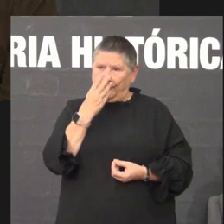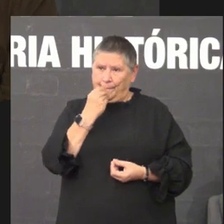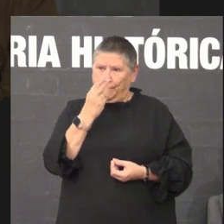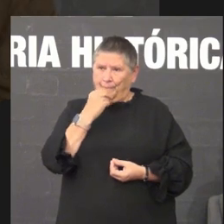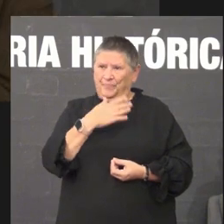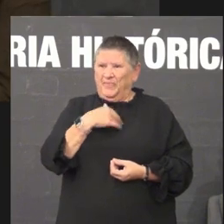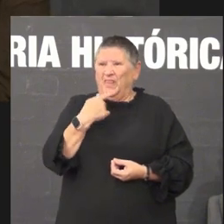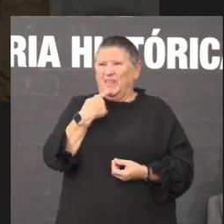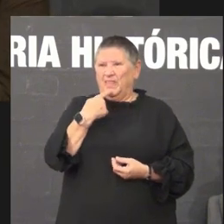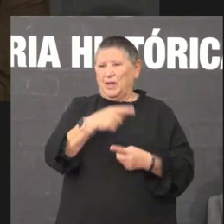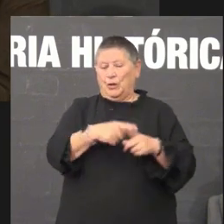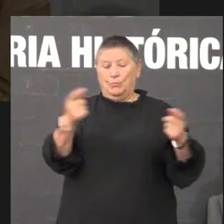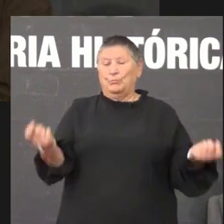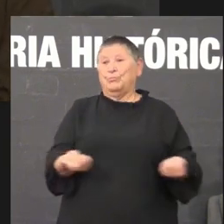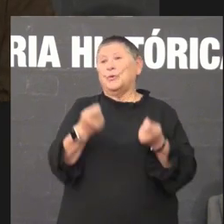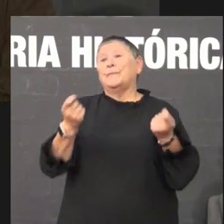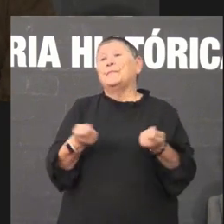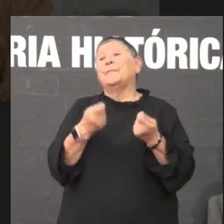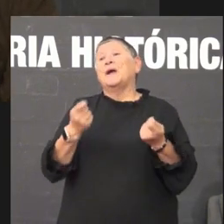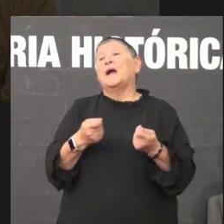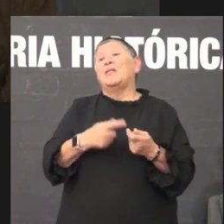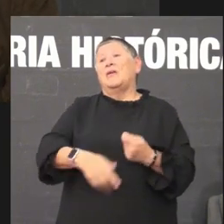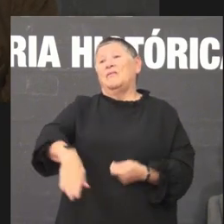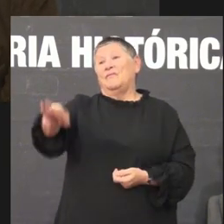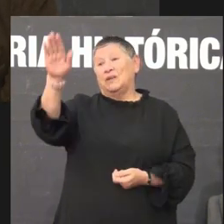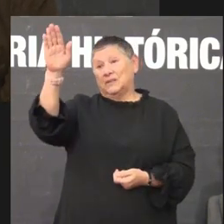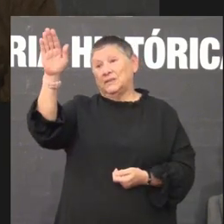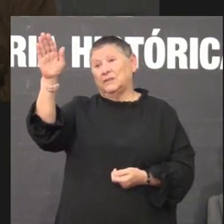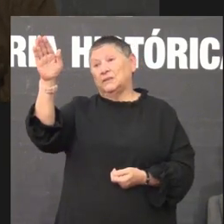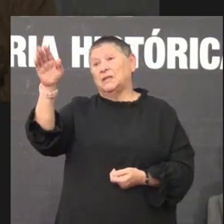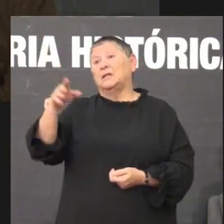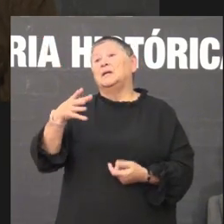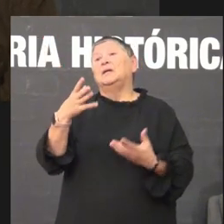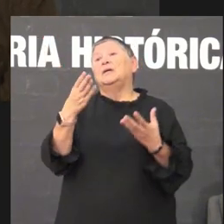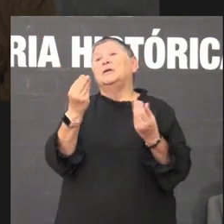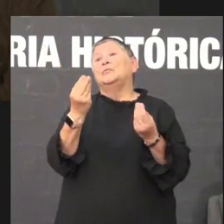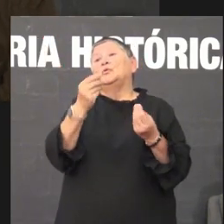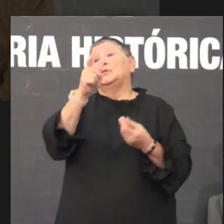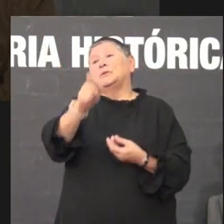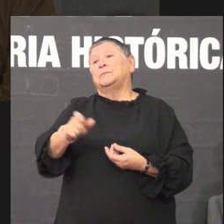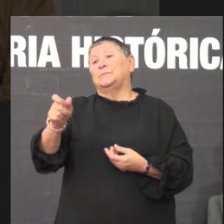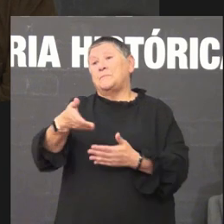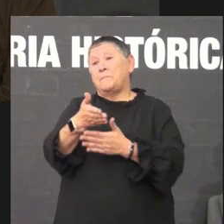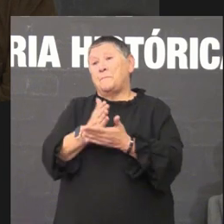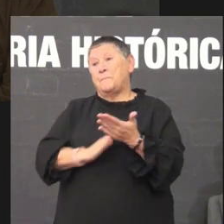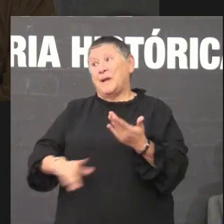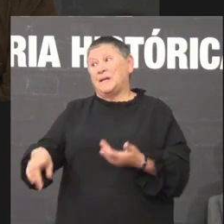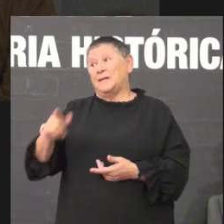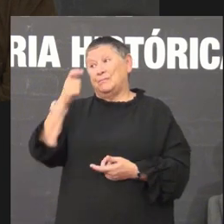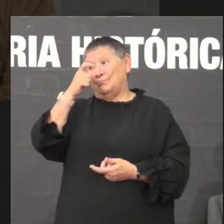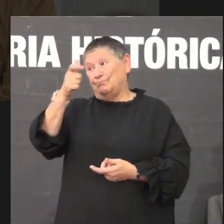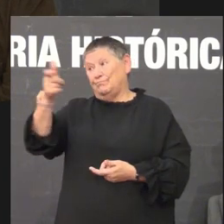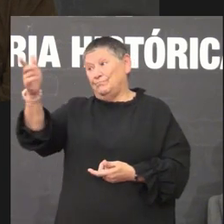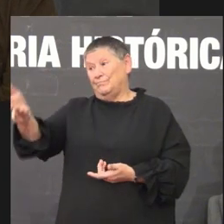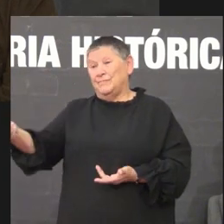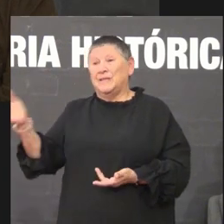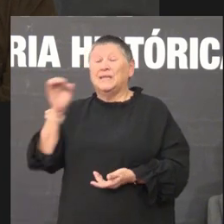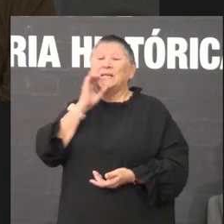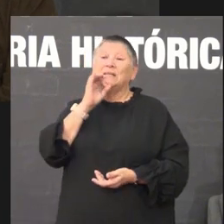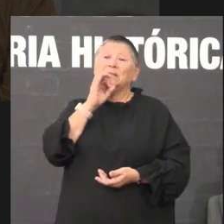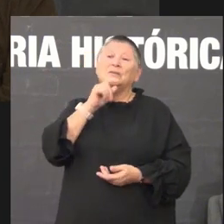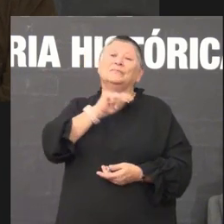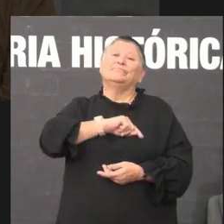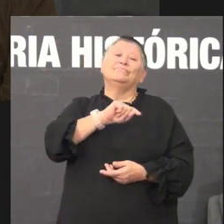increíble como a propaganda fascista moita parte da población galega española segue considerando bandoleros atacadores os guerrilleiros